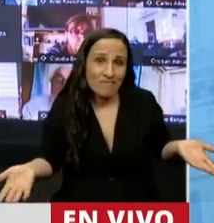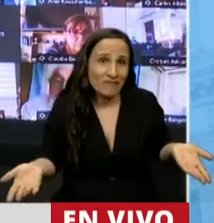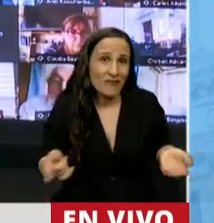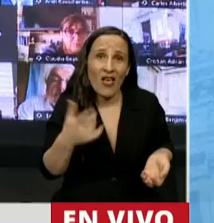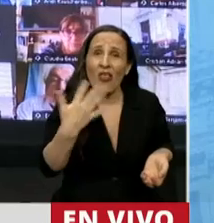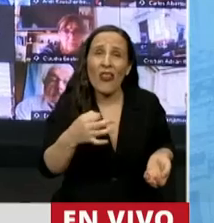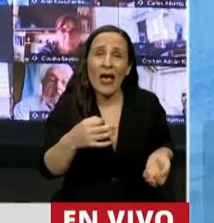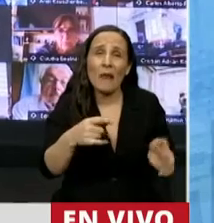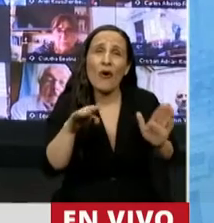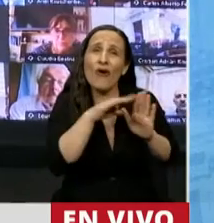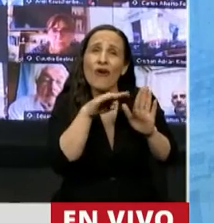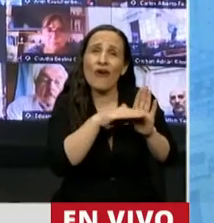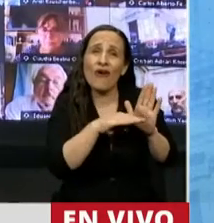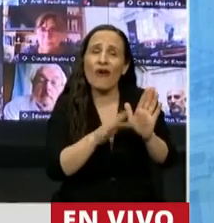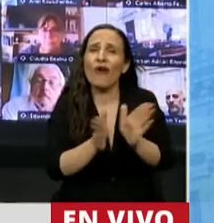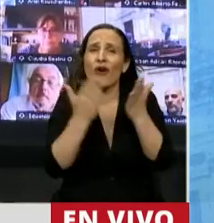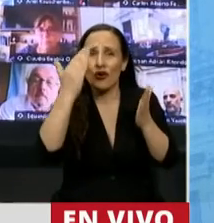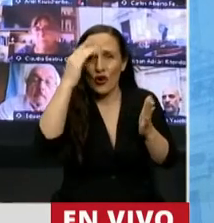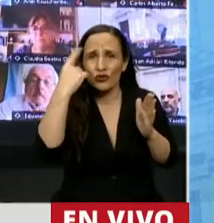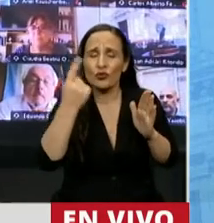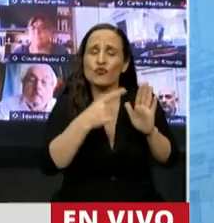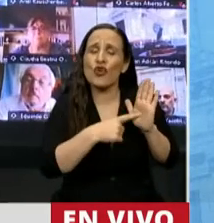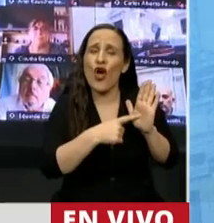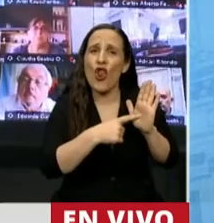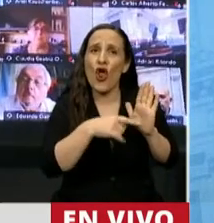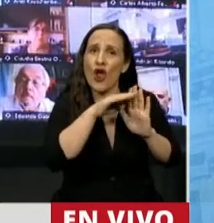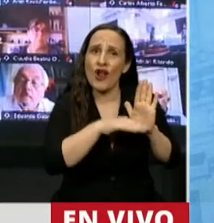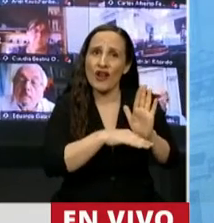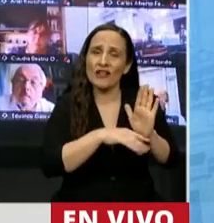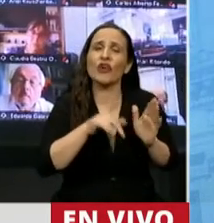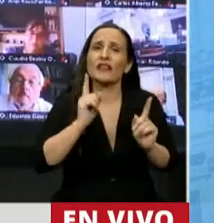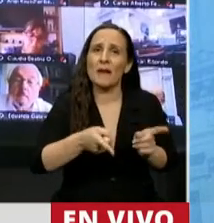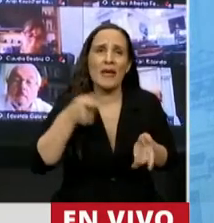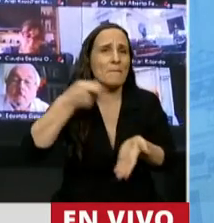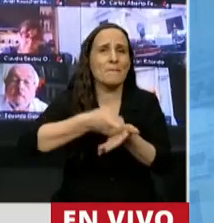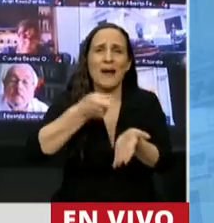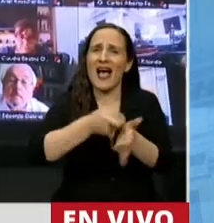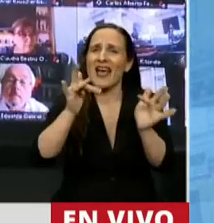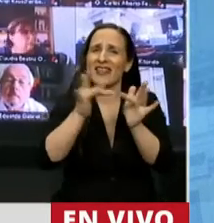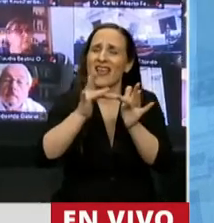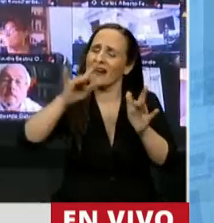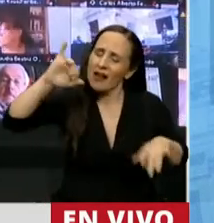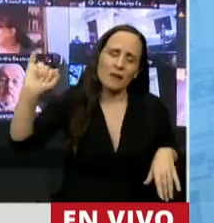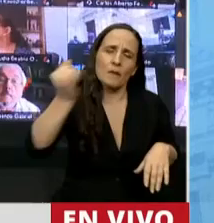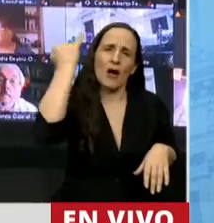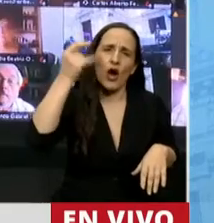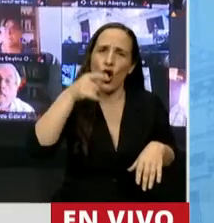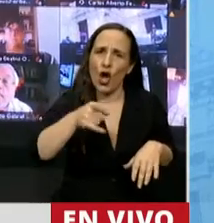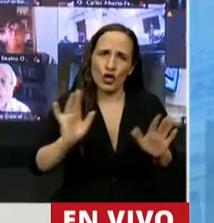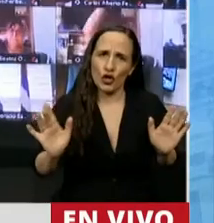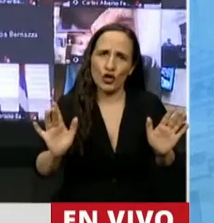cumplir los requisitos constitucionales, presentarse en una lista y pagar la mejor internet de la que se disponga.